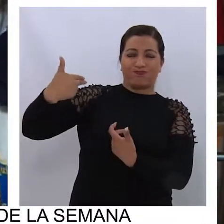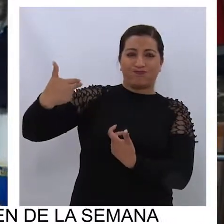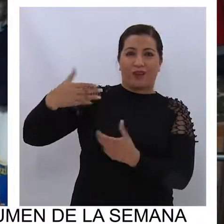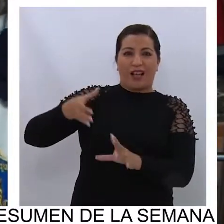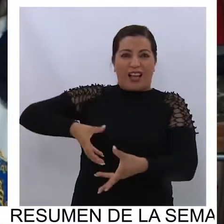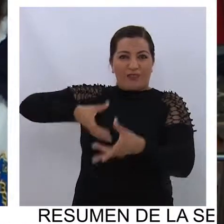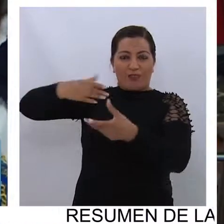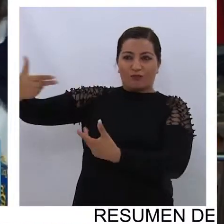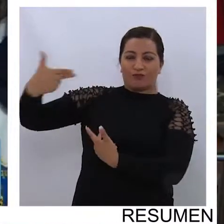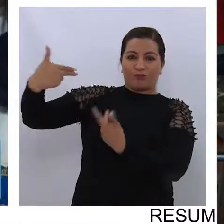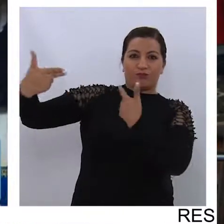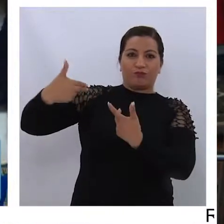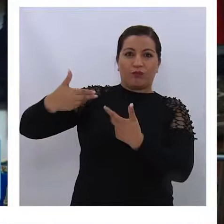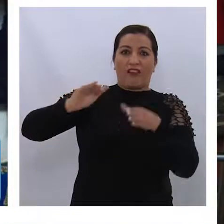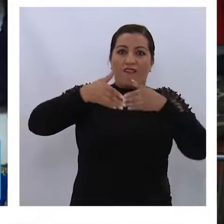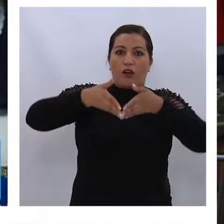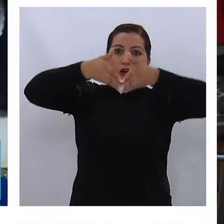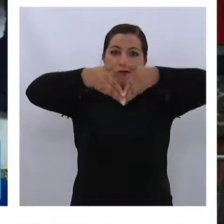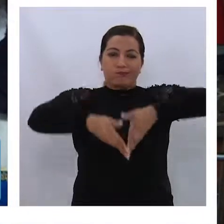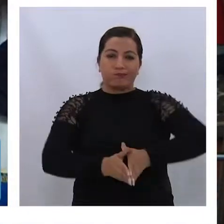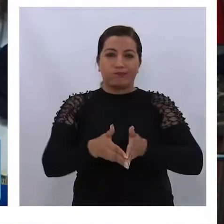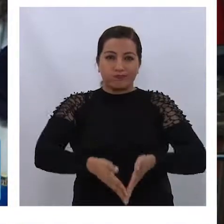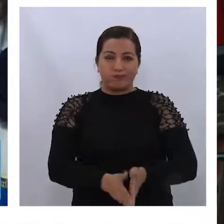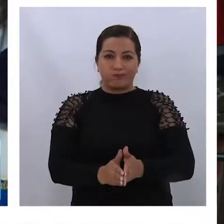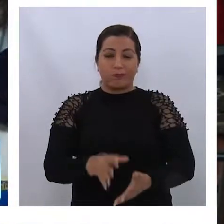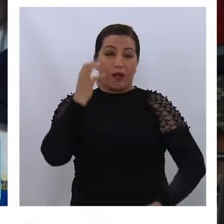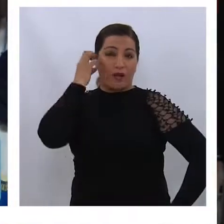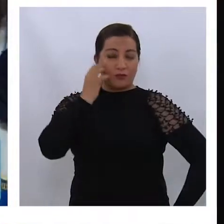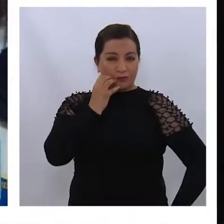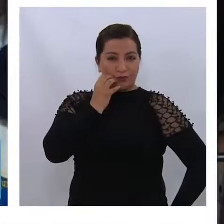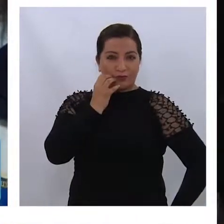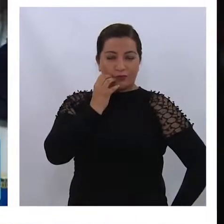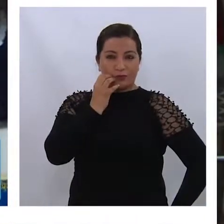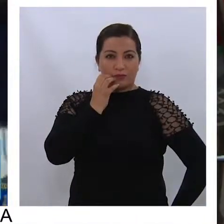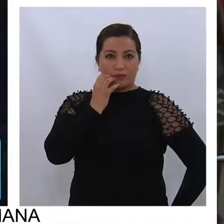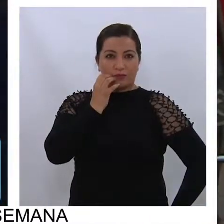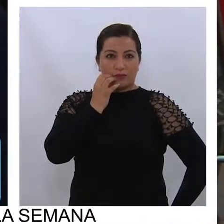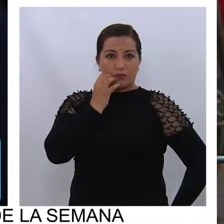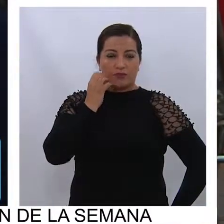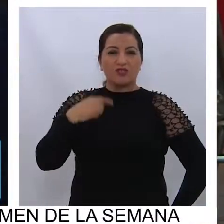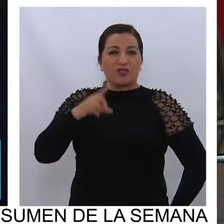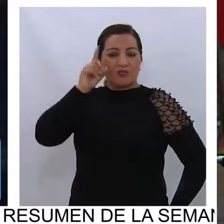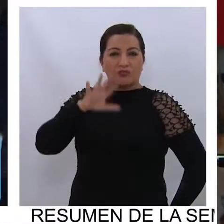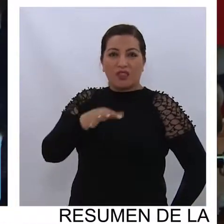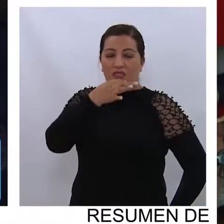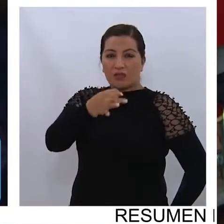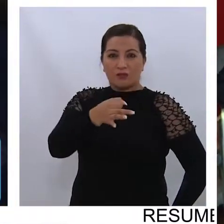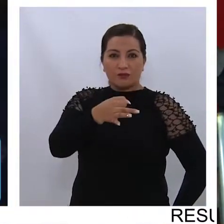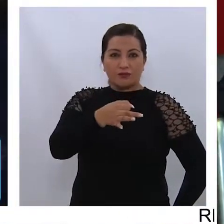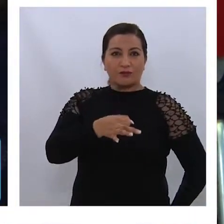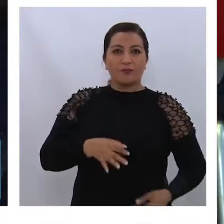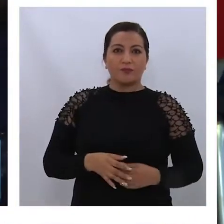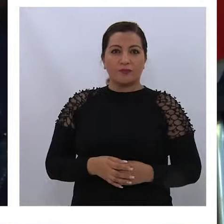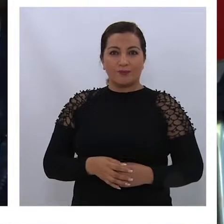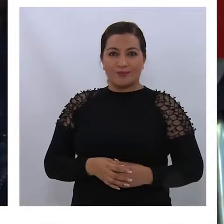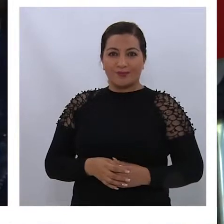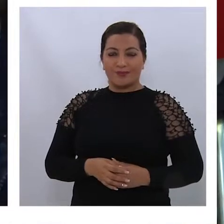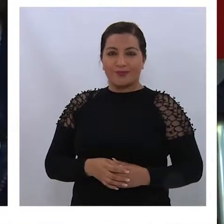y nos hundimos, y Arturo Prat, yo sé una parte que digo que